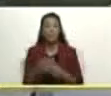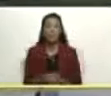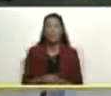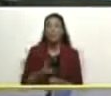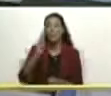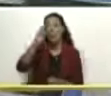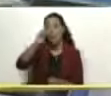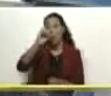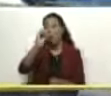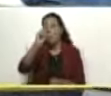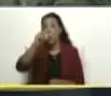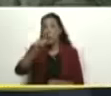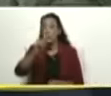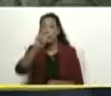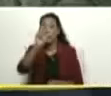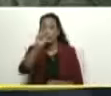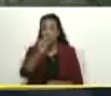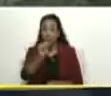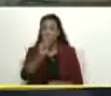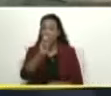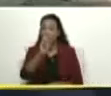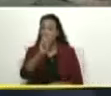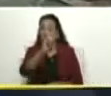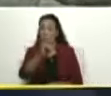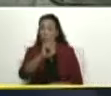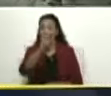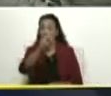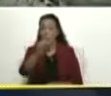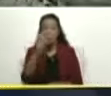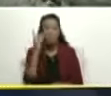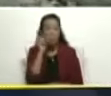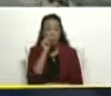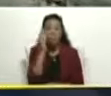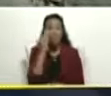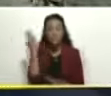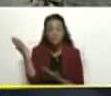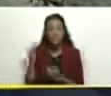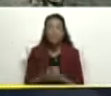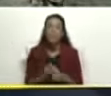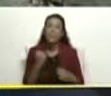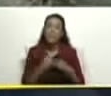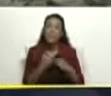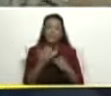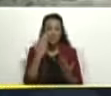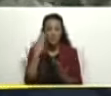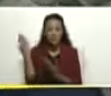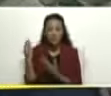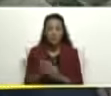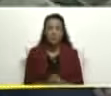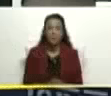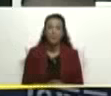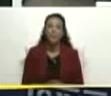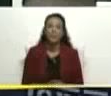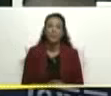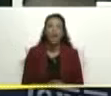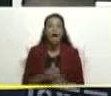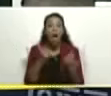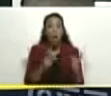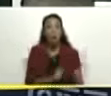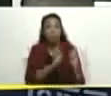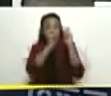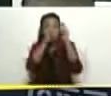Montezuma el gran Montezuma llega a Caracas a ponerse al frente del Estado Mayor